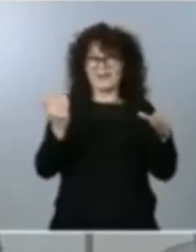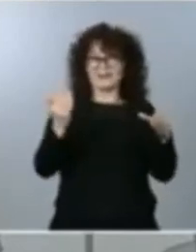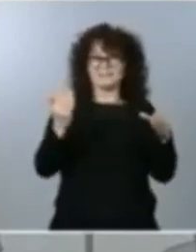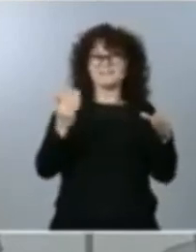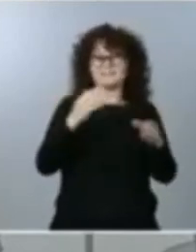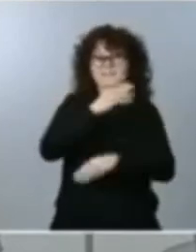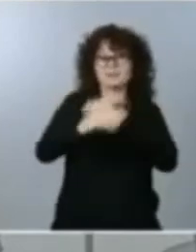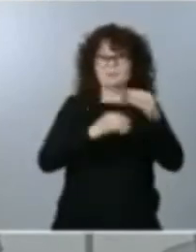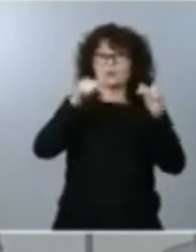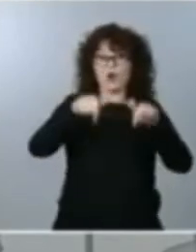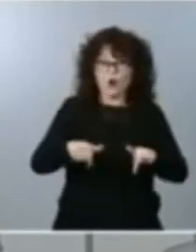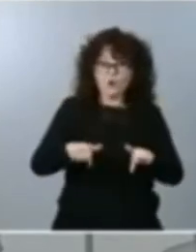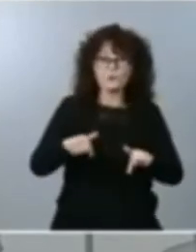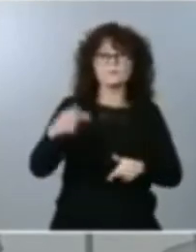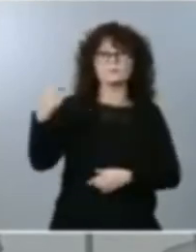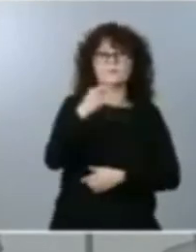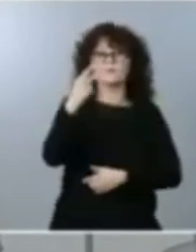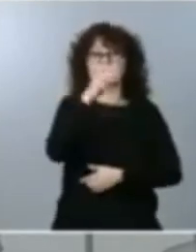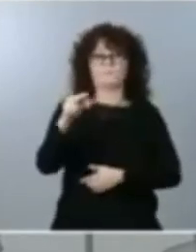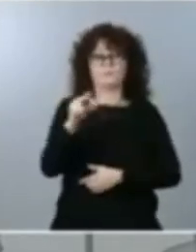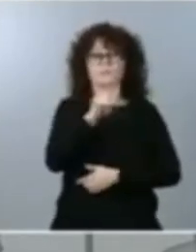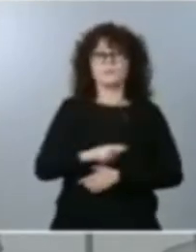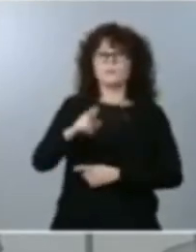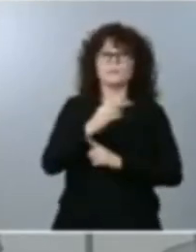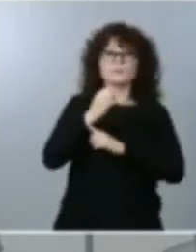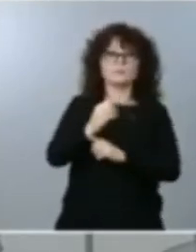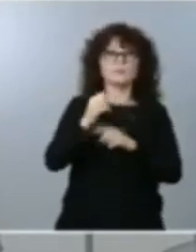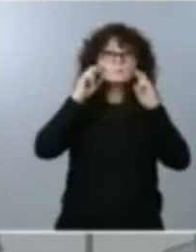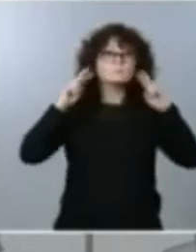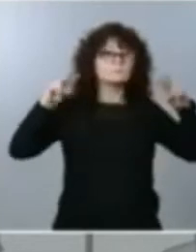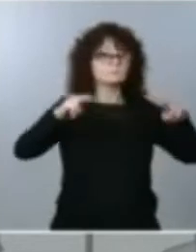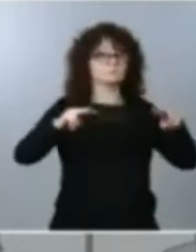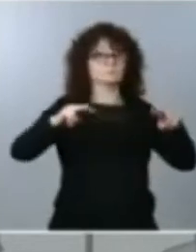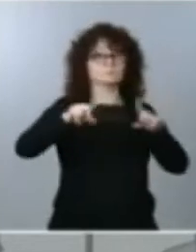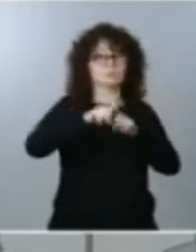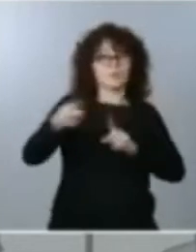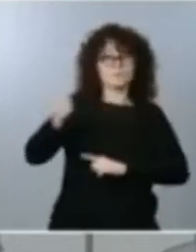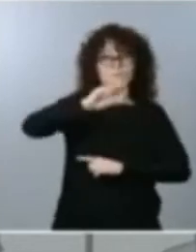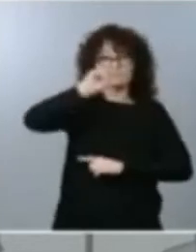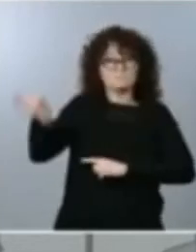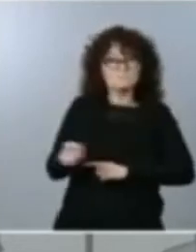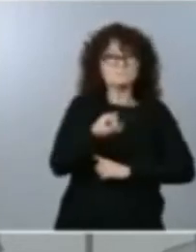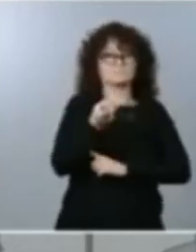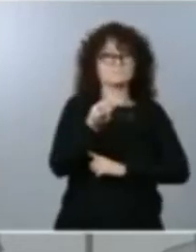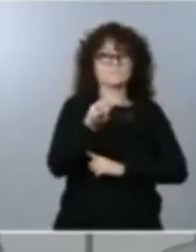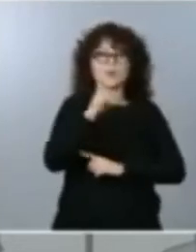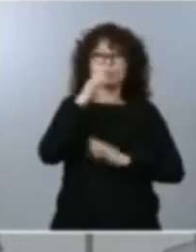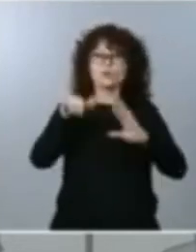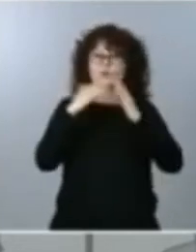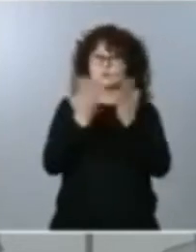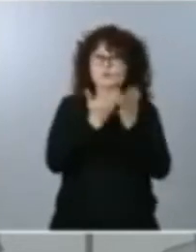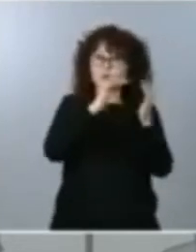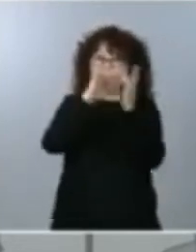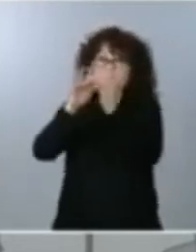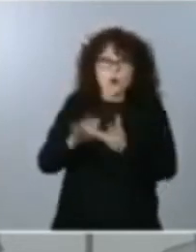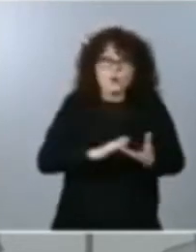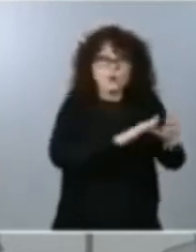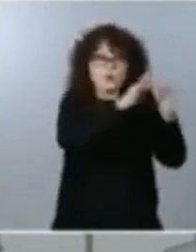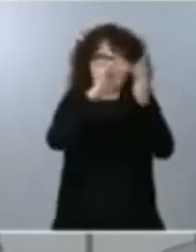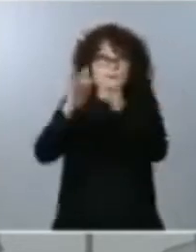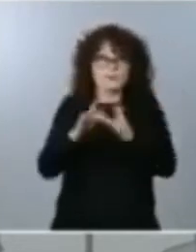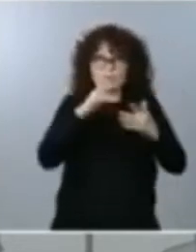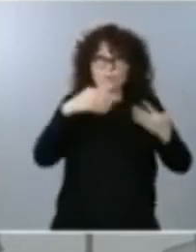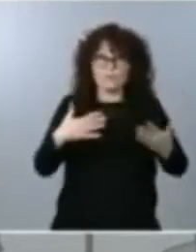G20 reforzar precisamente esa visión multilateral porque cada vez más en un mundo interconectado como en el que estamos claramente